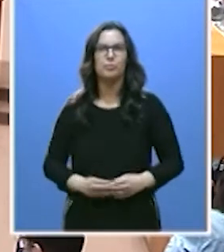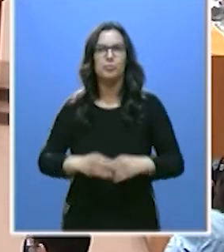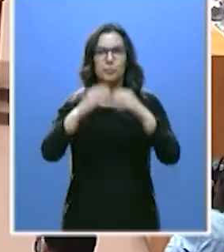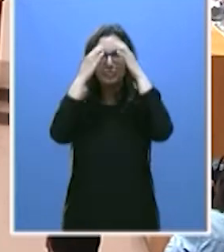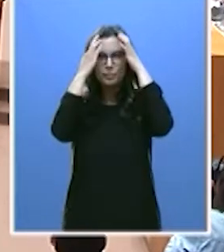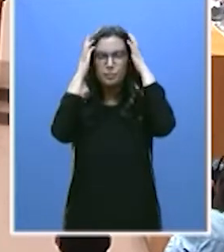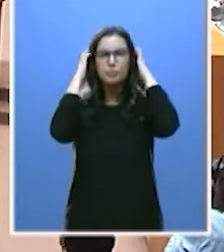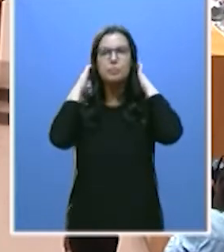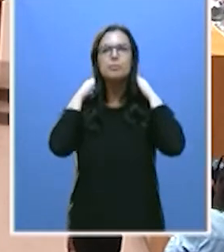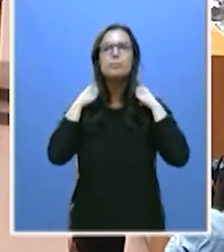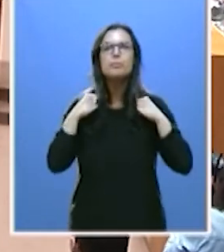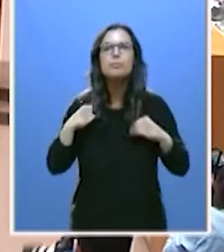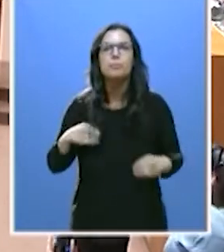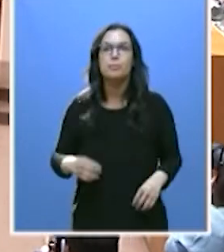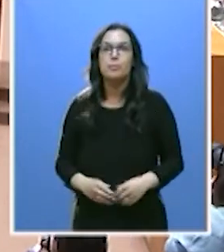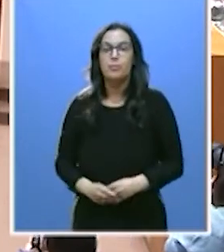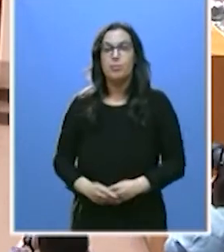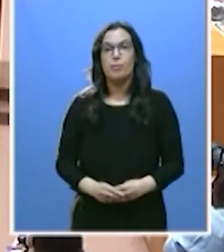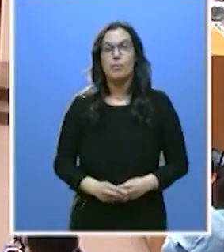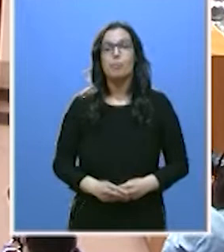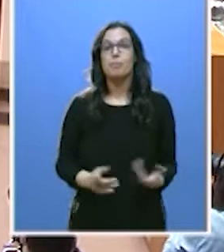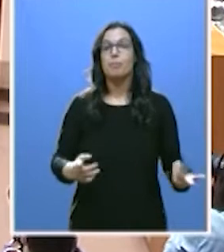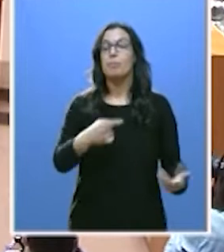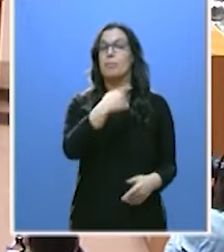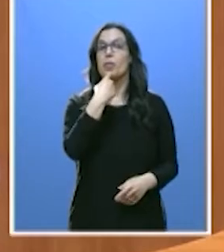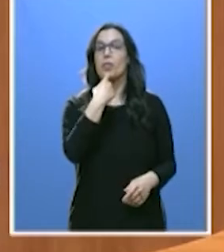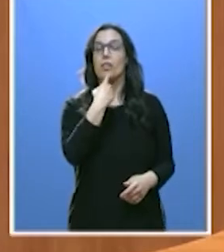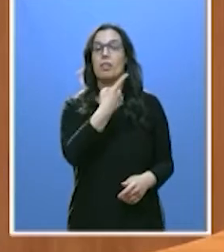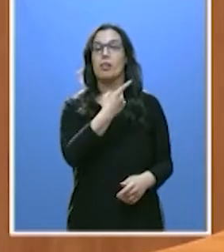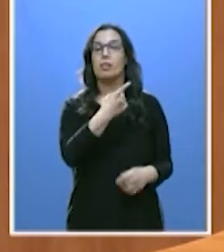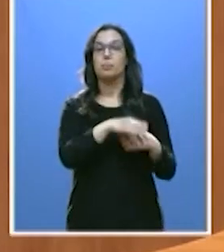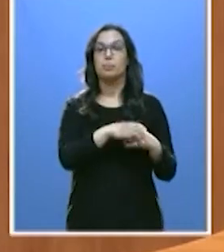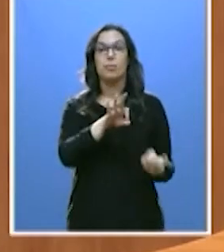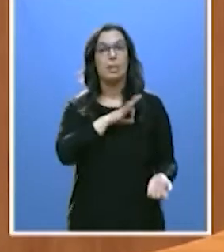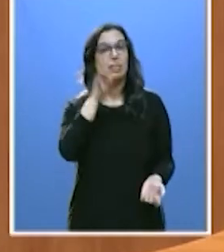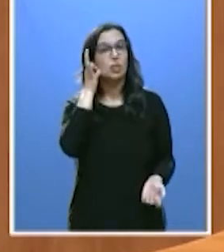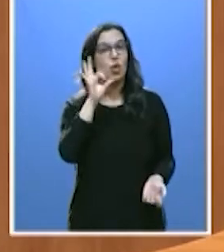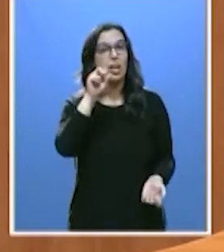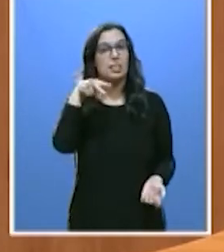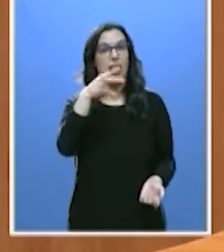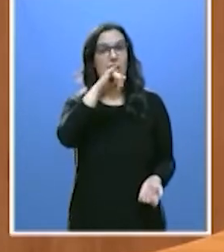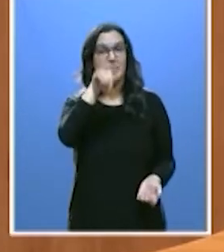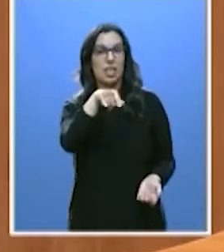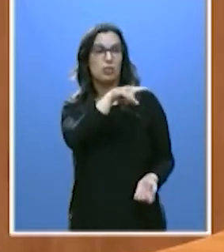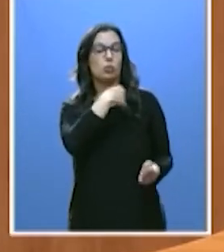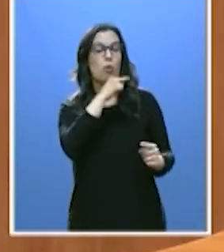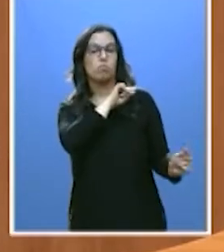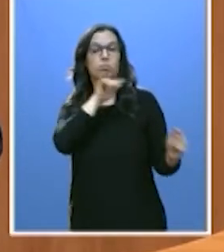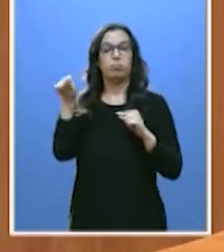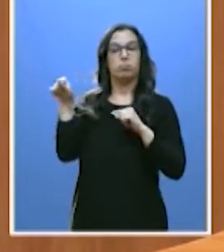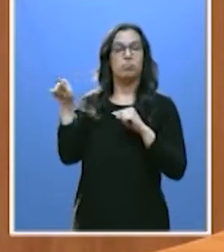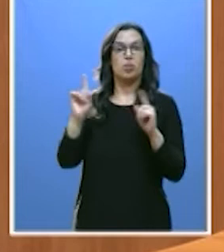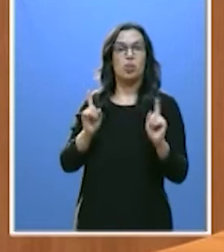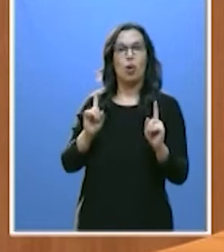Ha dicho, ha dicho, señora Sánchez, que no me va a replicar, pero